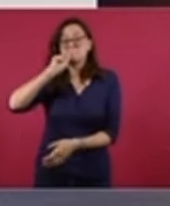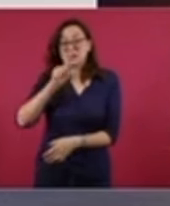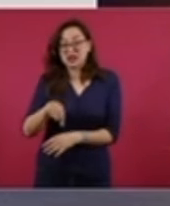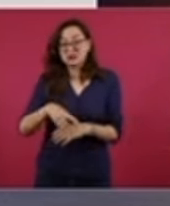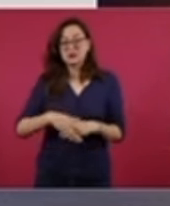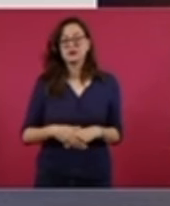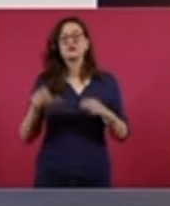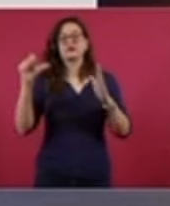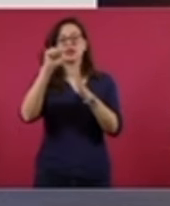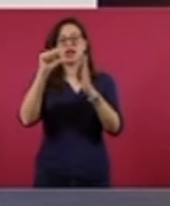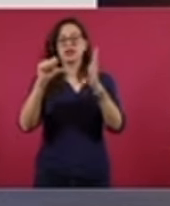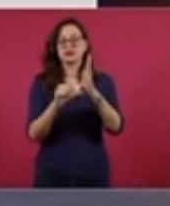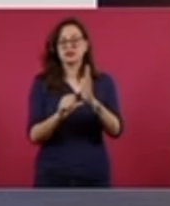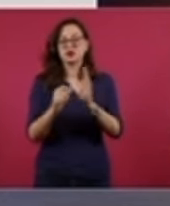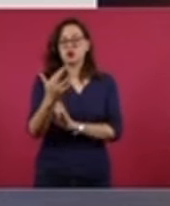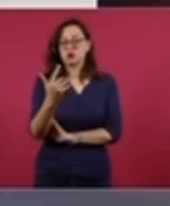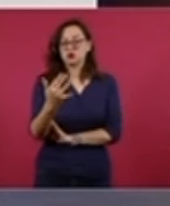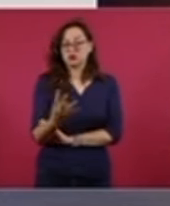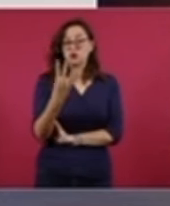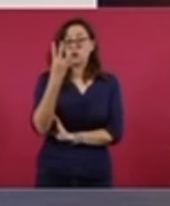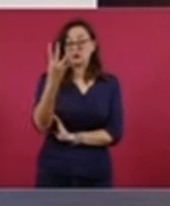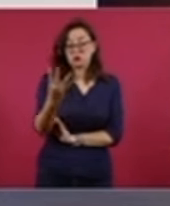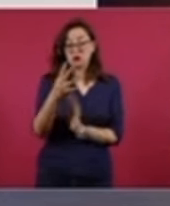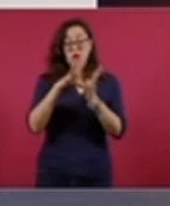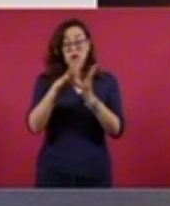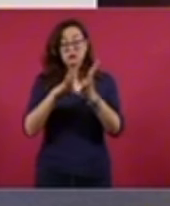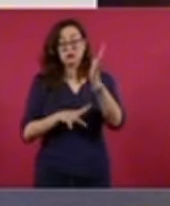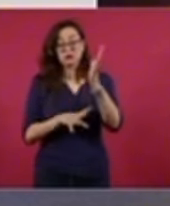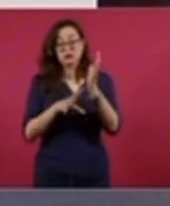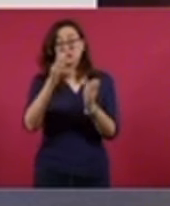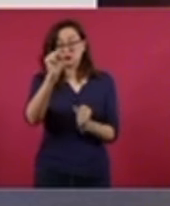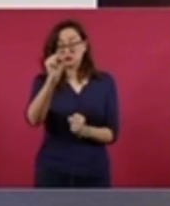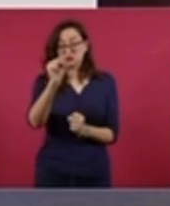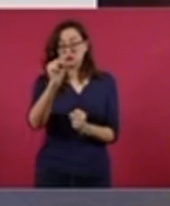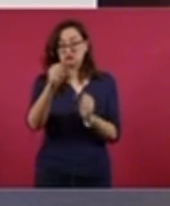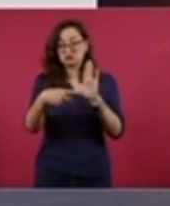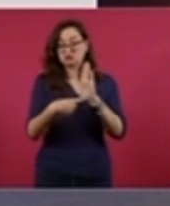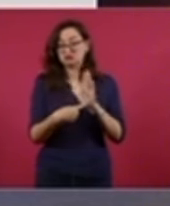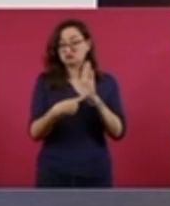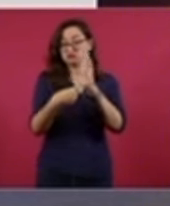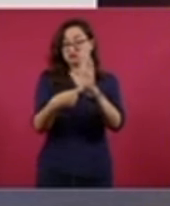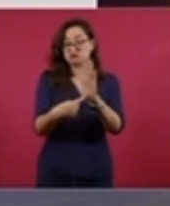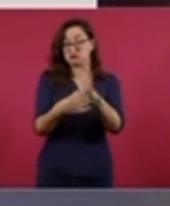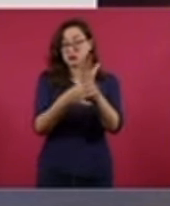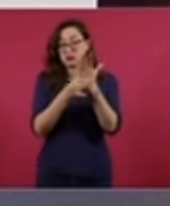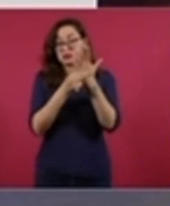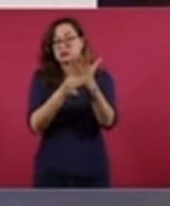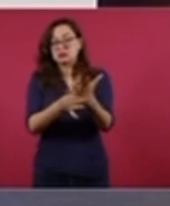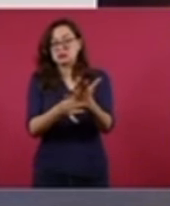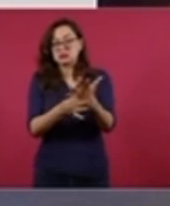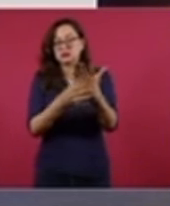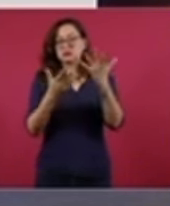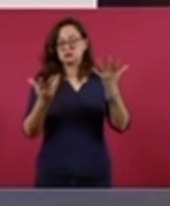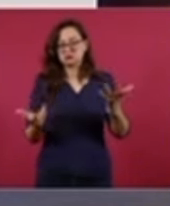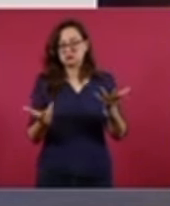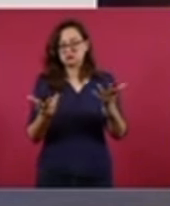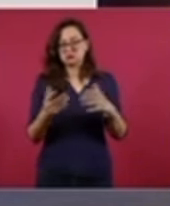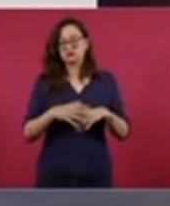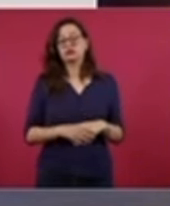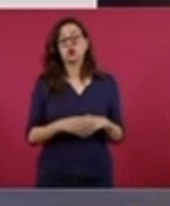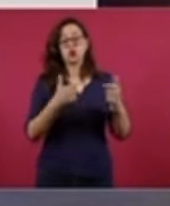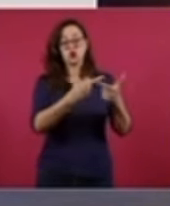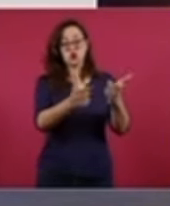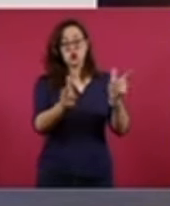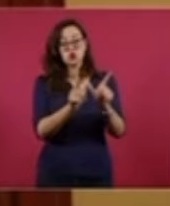54 de nuestra Constitución regula cuál va a ser la distribución de